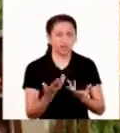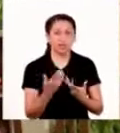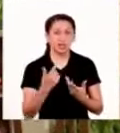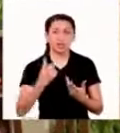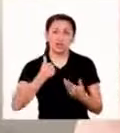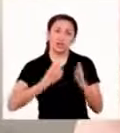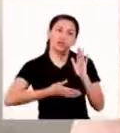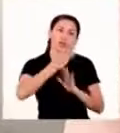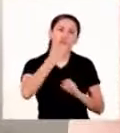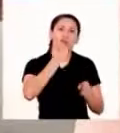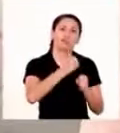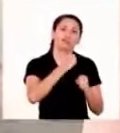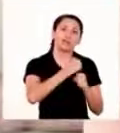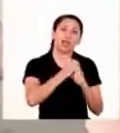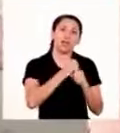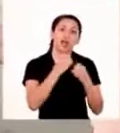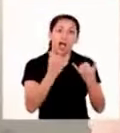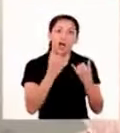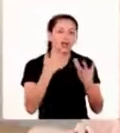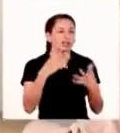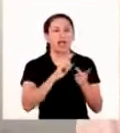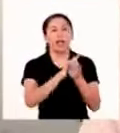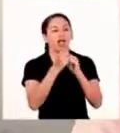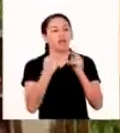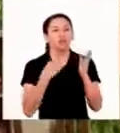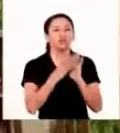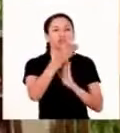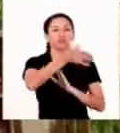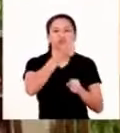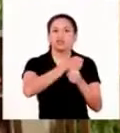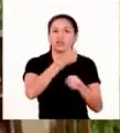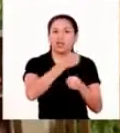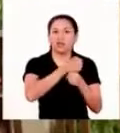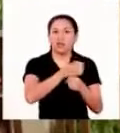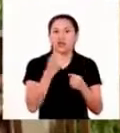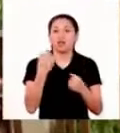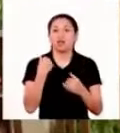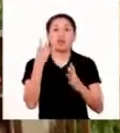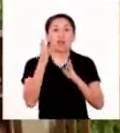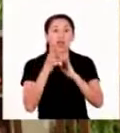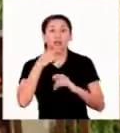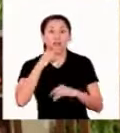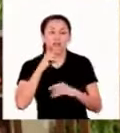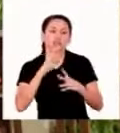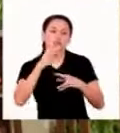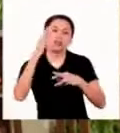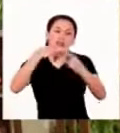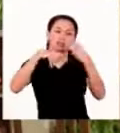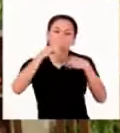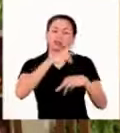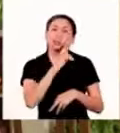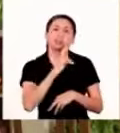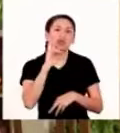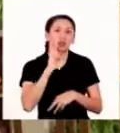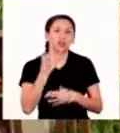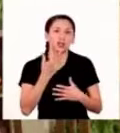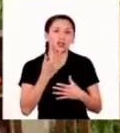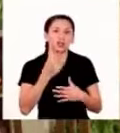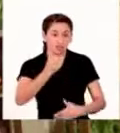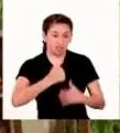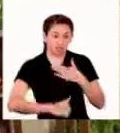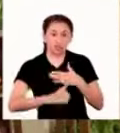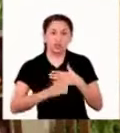responsabilidades. Yo tengo que ir a trabajar presencialmente ahora. Charito va a volver pronto al restaurante. Y los niños